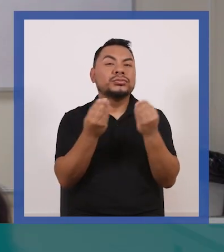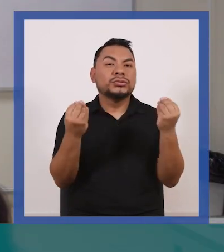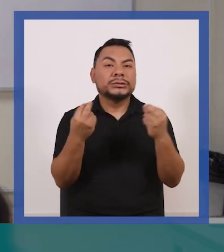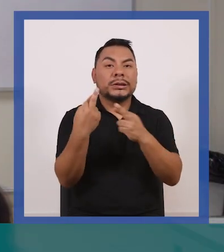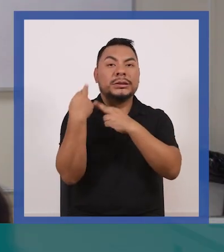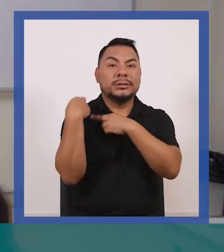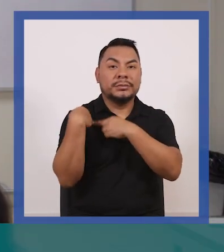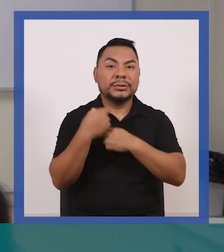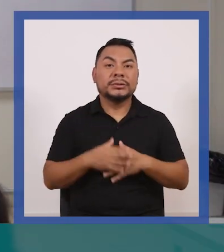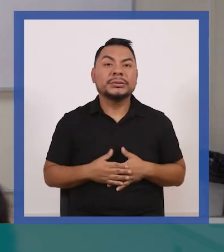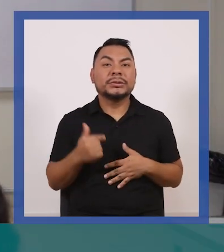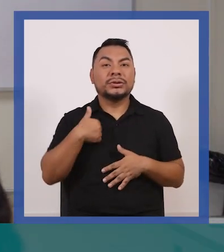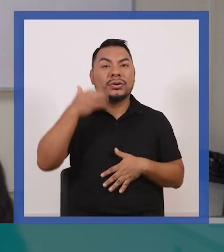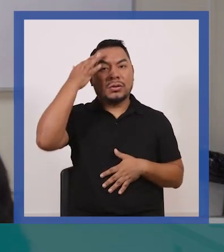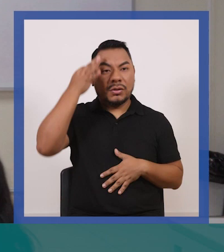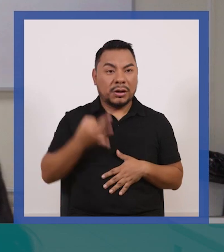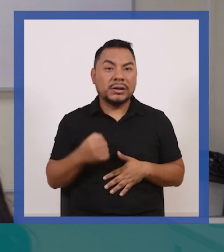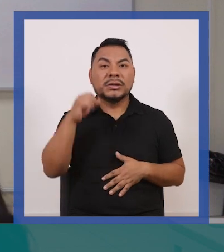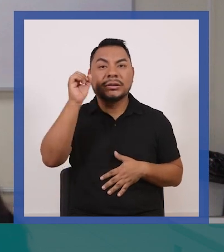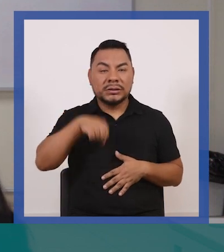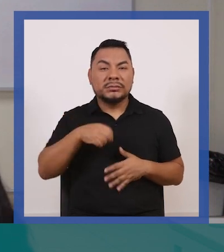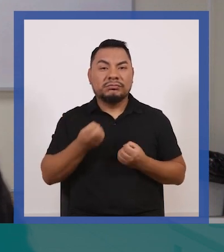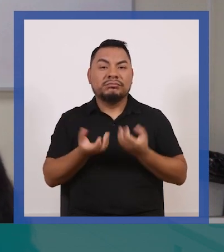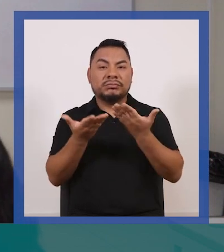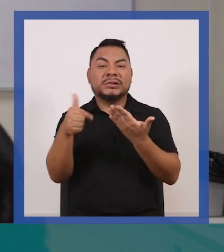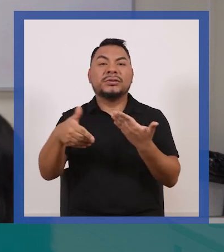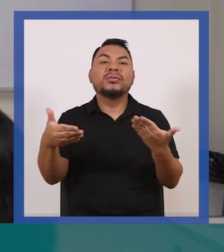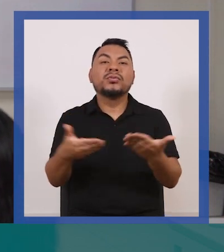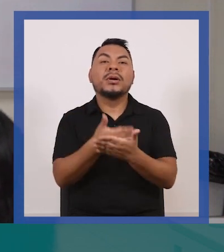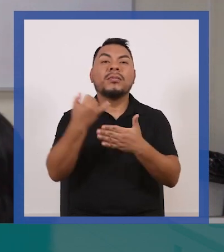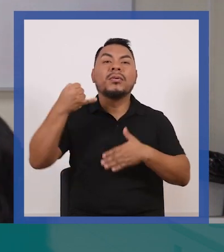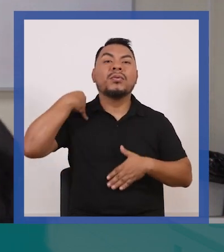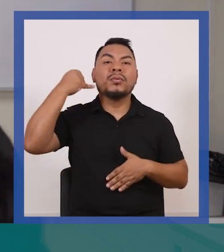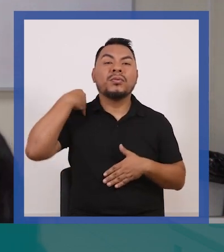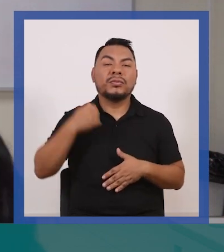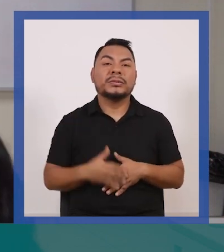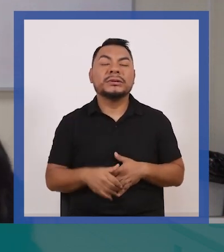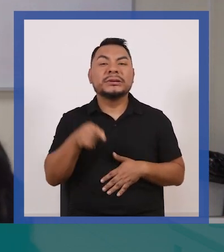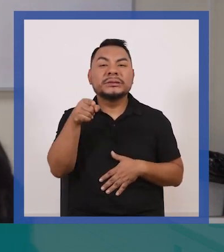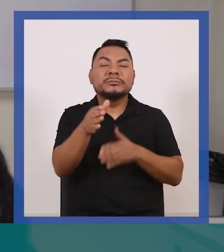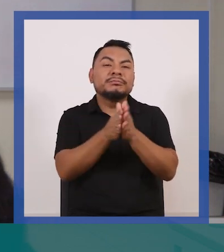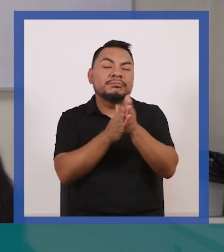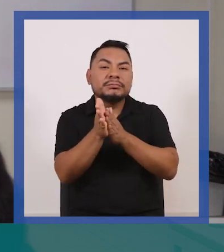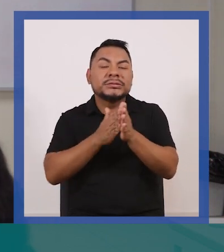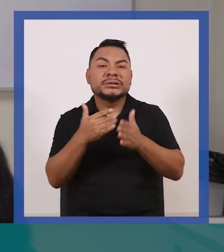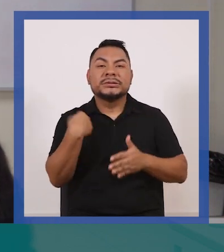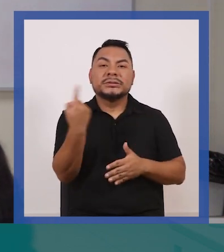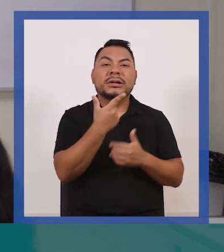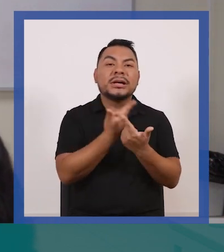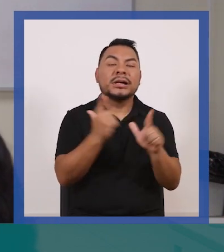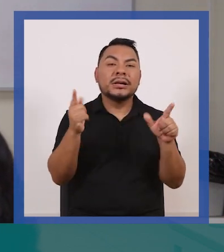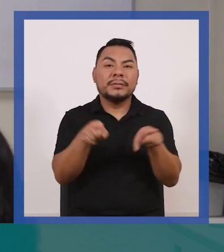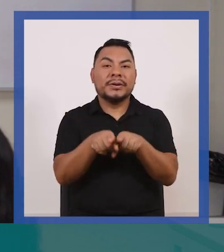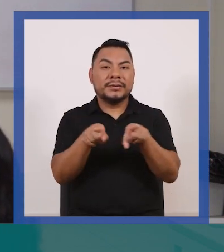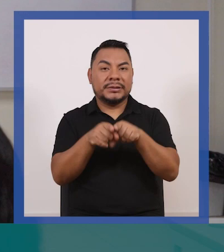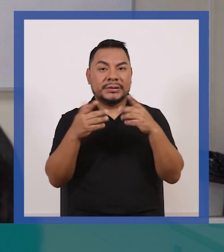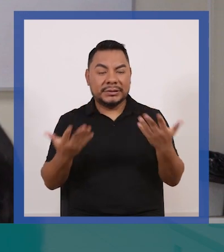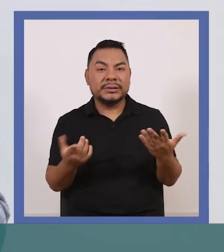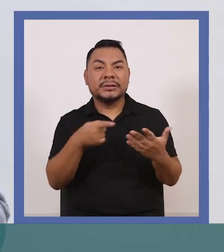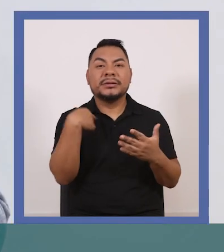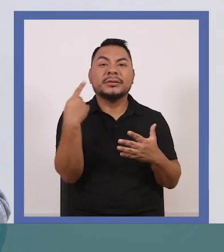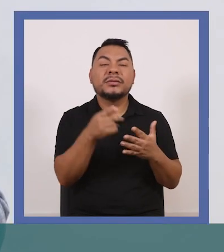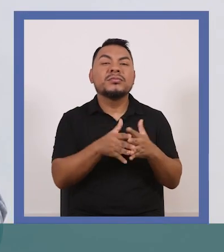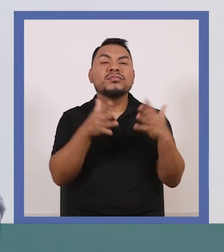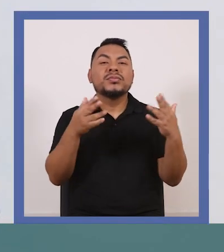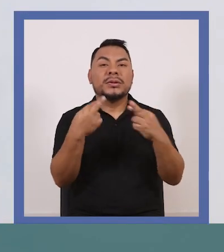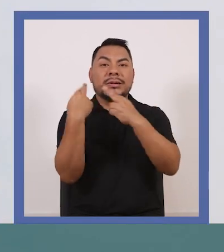mucha responsabilidad. Y yo creo que sí se está formando en estas nuevas juventudes ese deseo de ser libres pero al mismo tiempo también